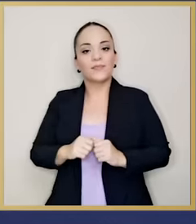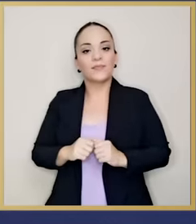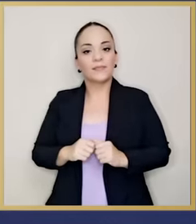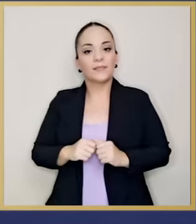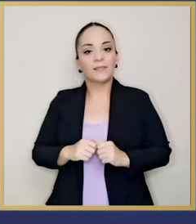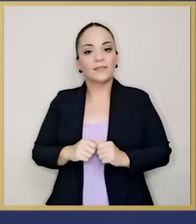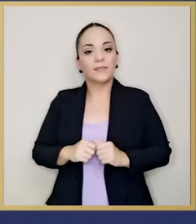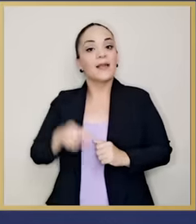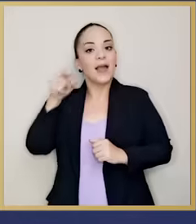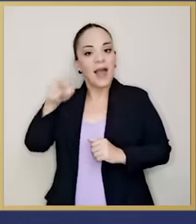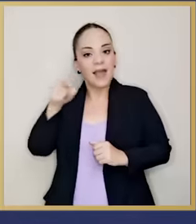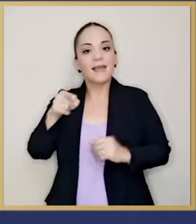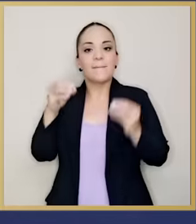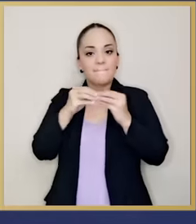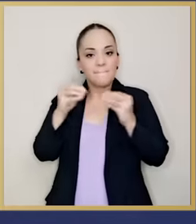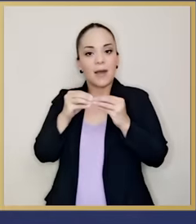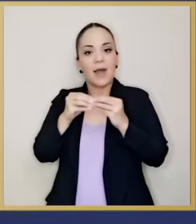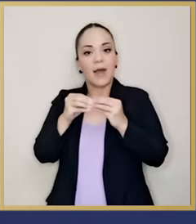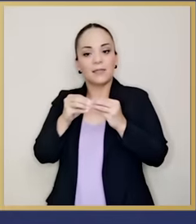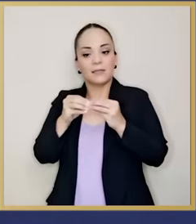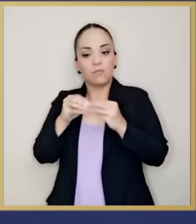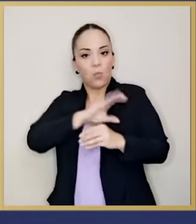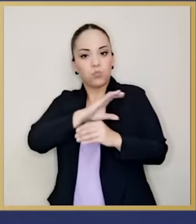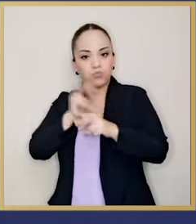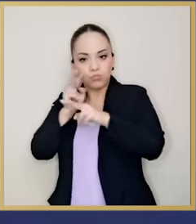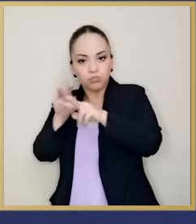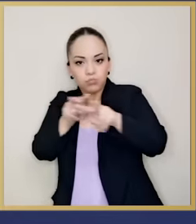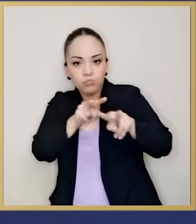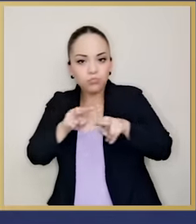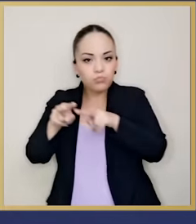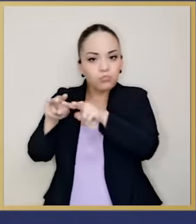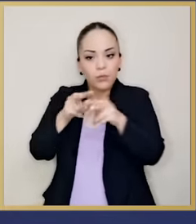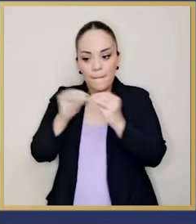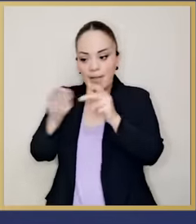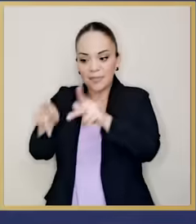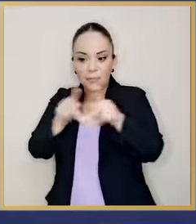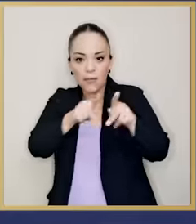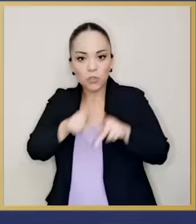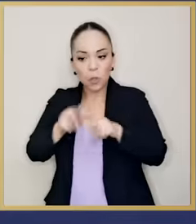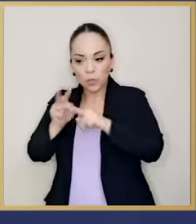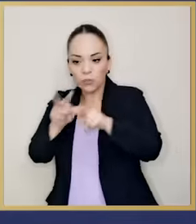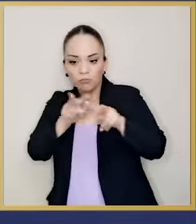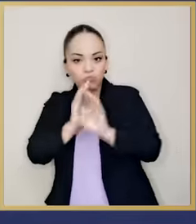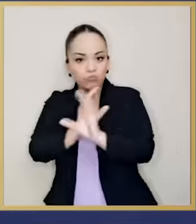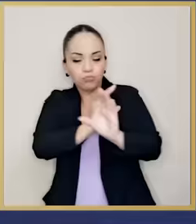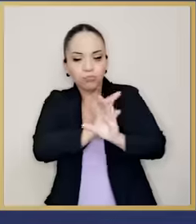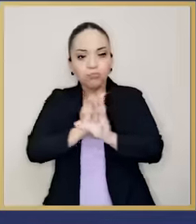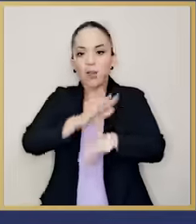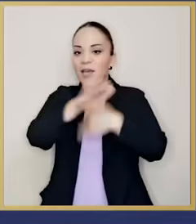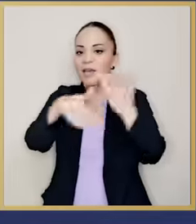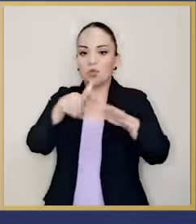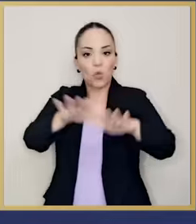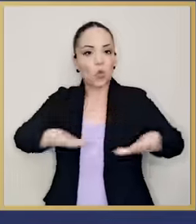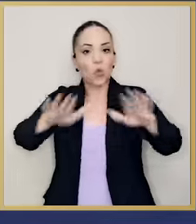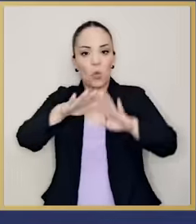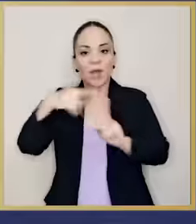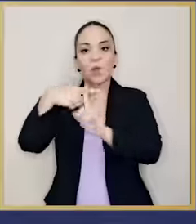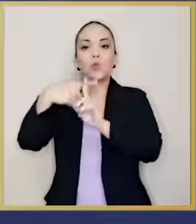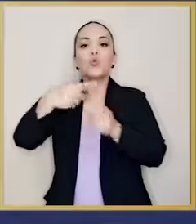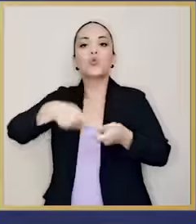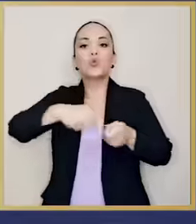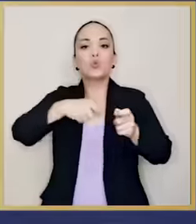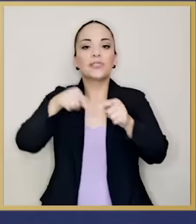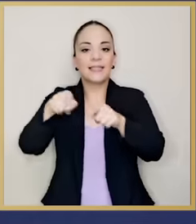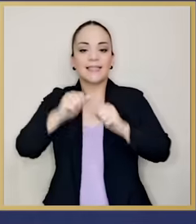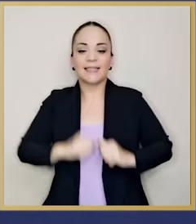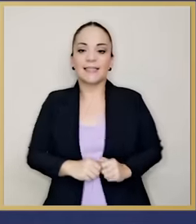en donde va haber una intensificación del patrullaje y un reforzamiento de nuestros equipos en toda la zona de